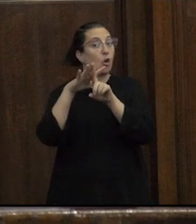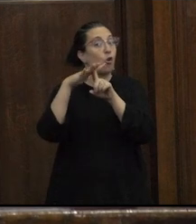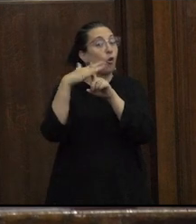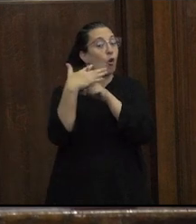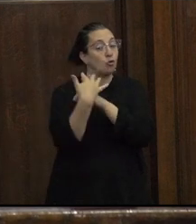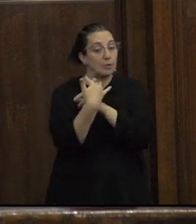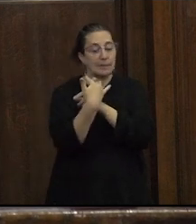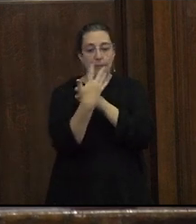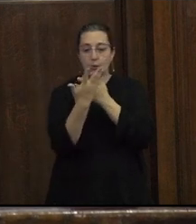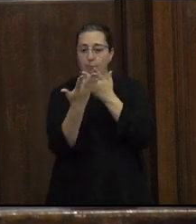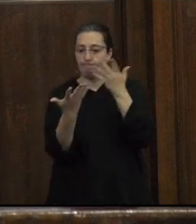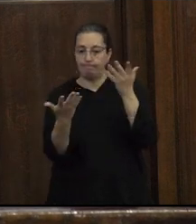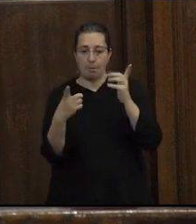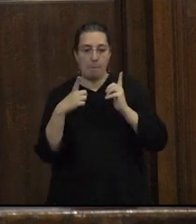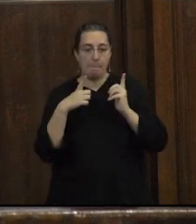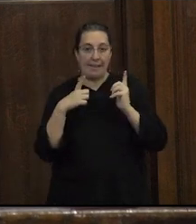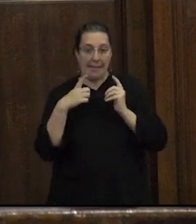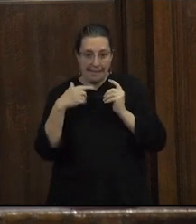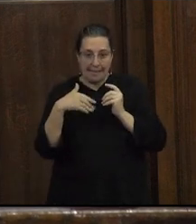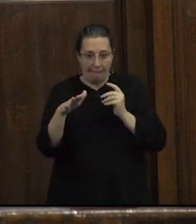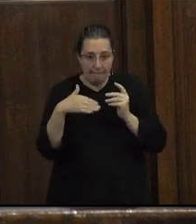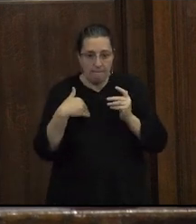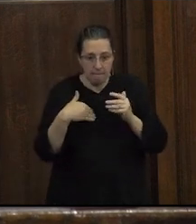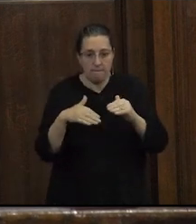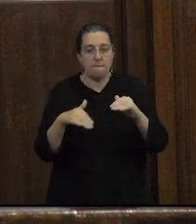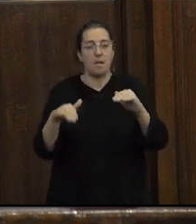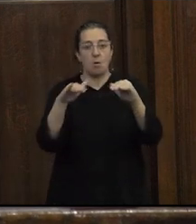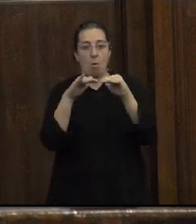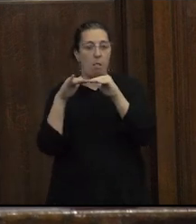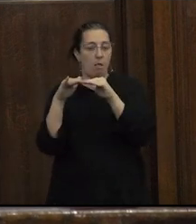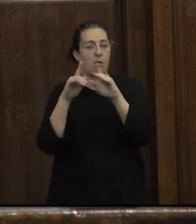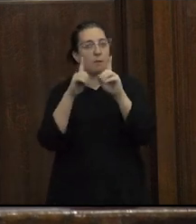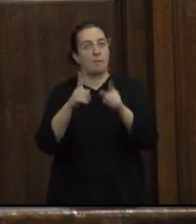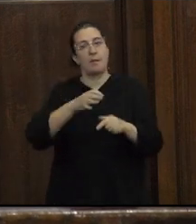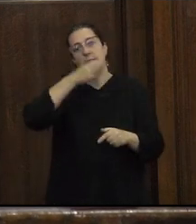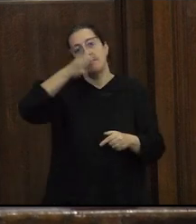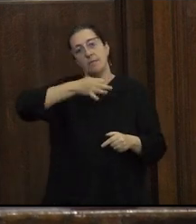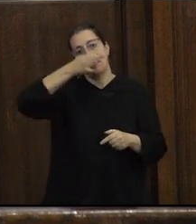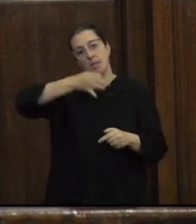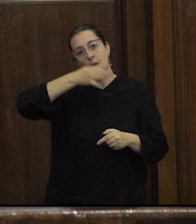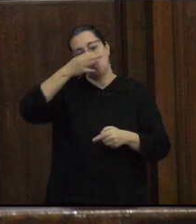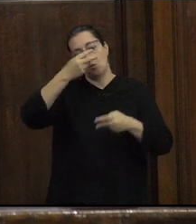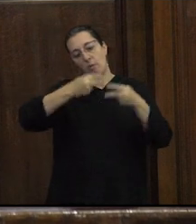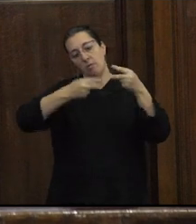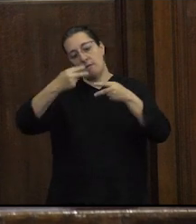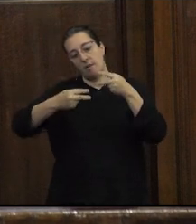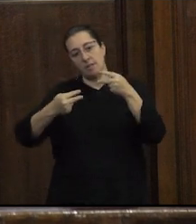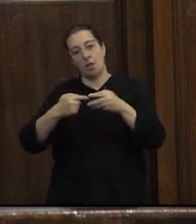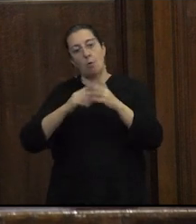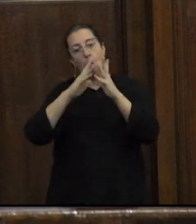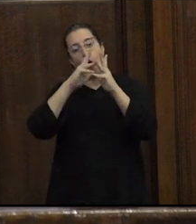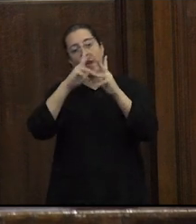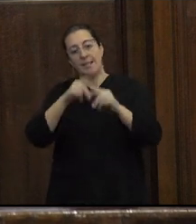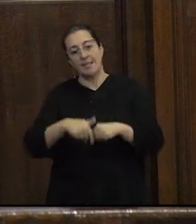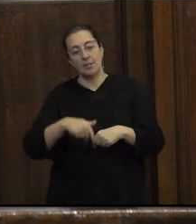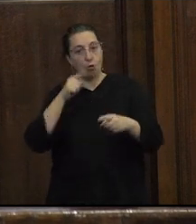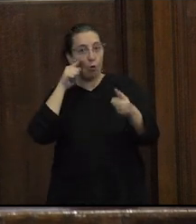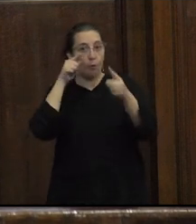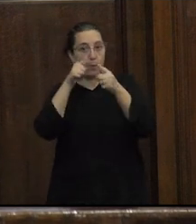signado por la expectativa de igualdad y por el discurso de la diversidad como un organizador de sentido